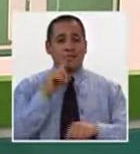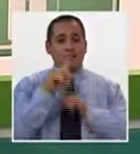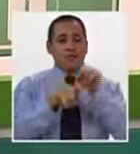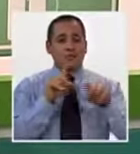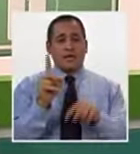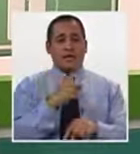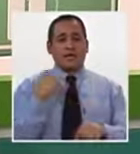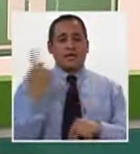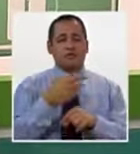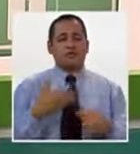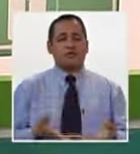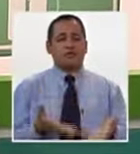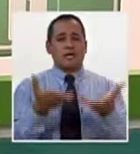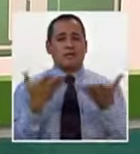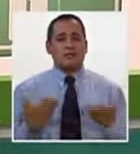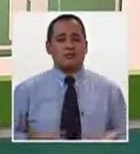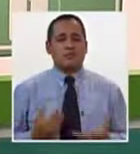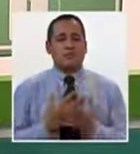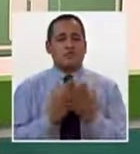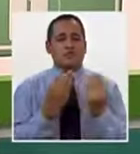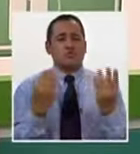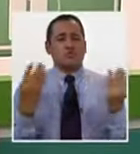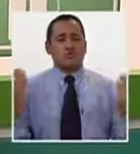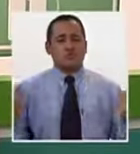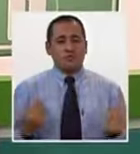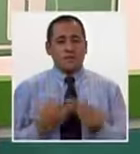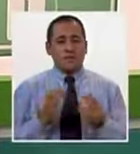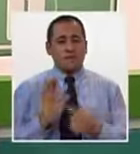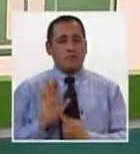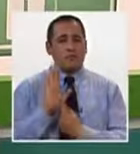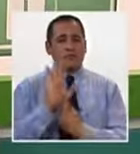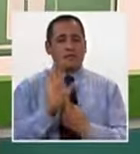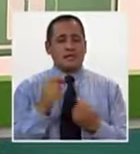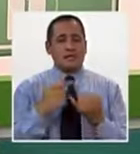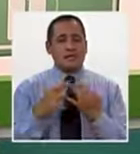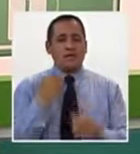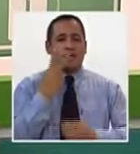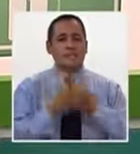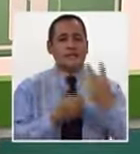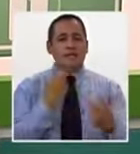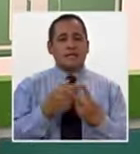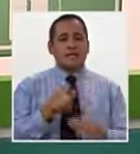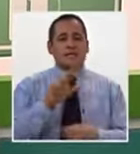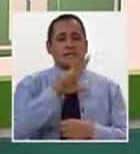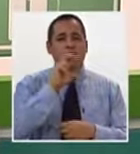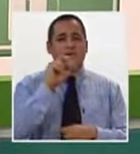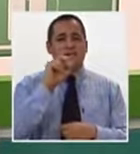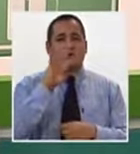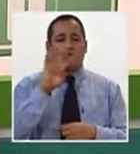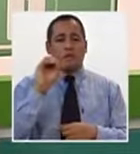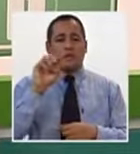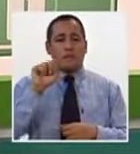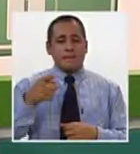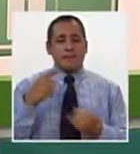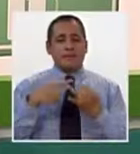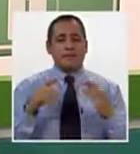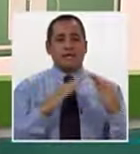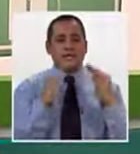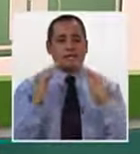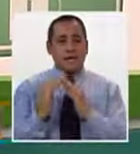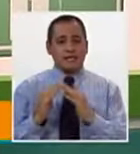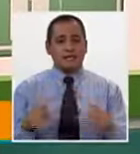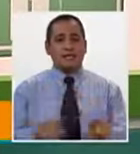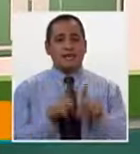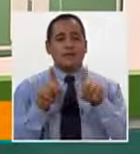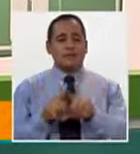encuesta nacional nos ha arrojado un universo muestral de visita a 340 mil viviendas